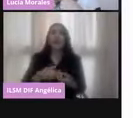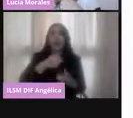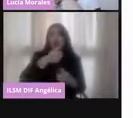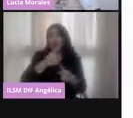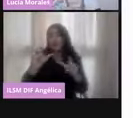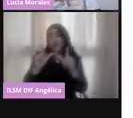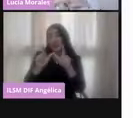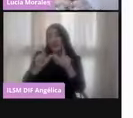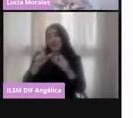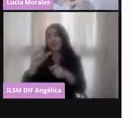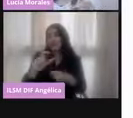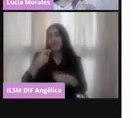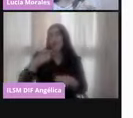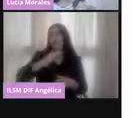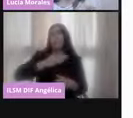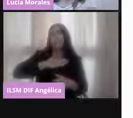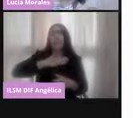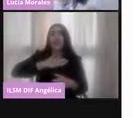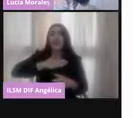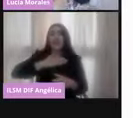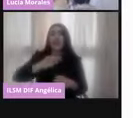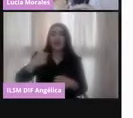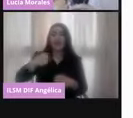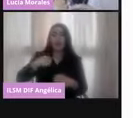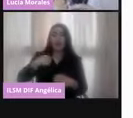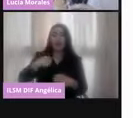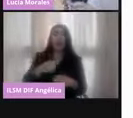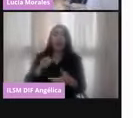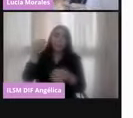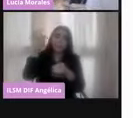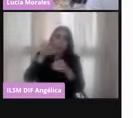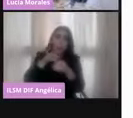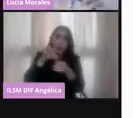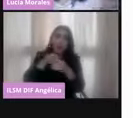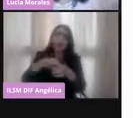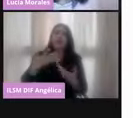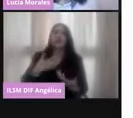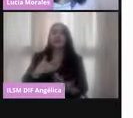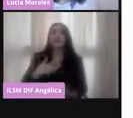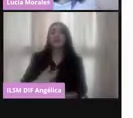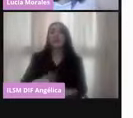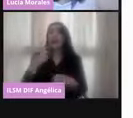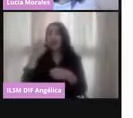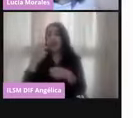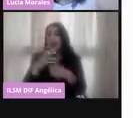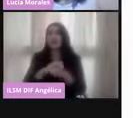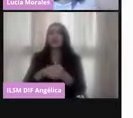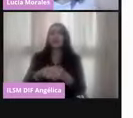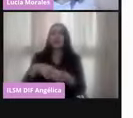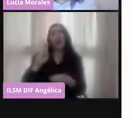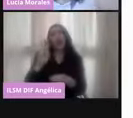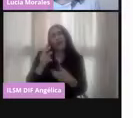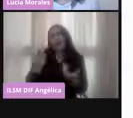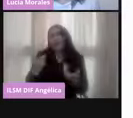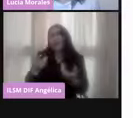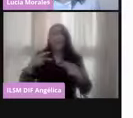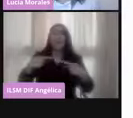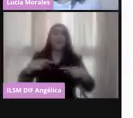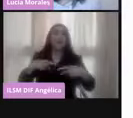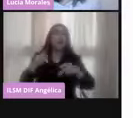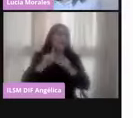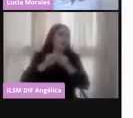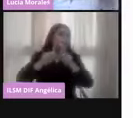es mía y en ese sentido yo puedo ejercer ese voto en mi nombre. Es universal porque es para todas y todos por igual.